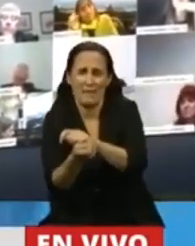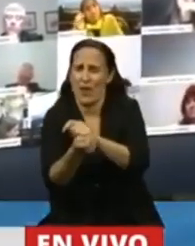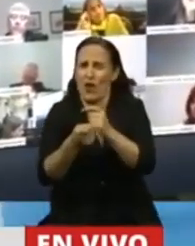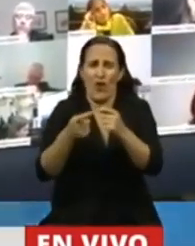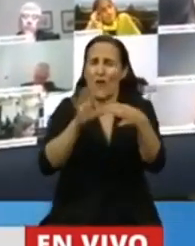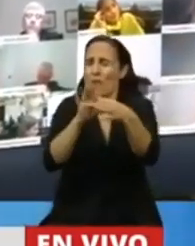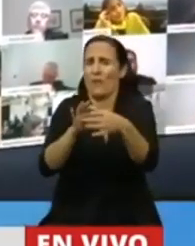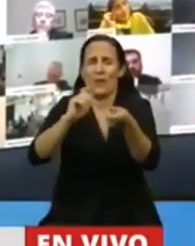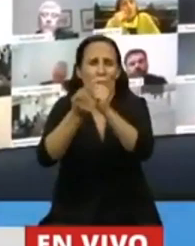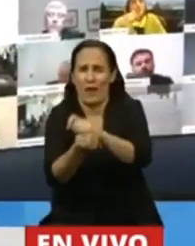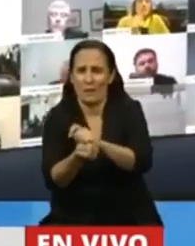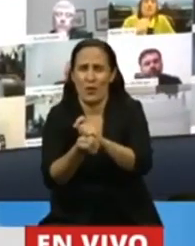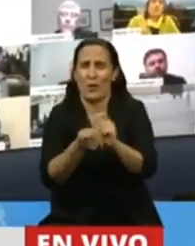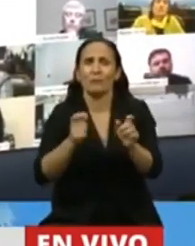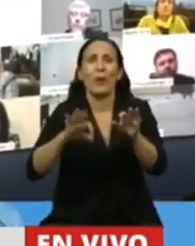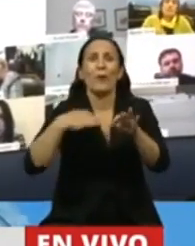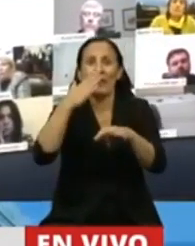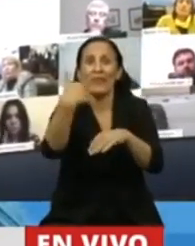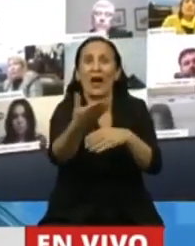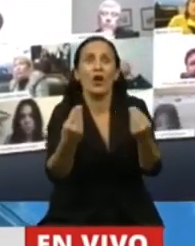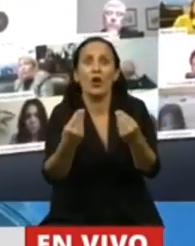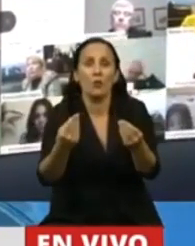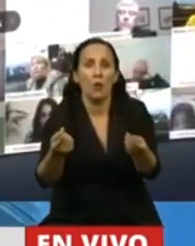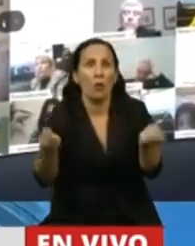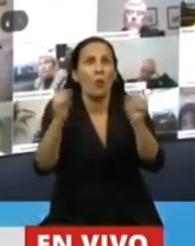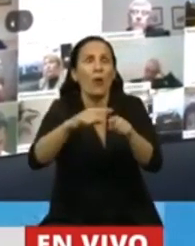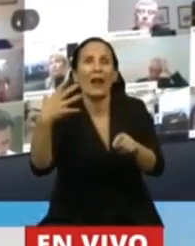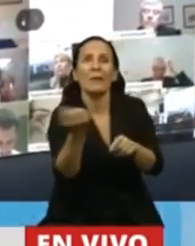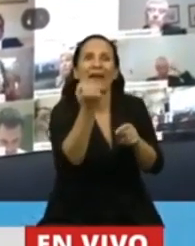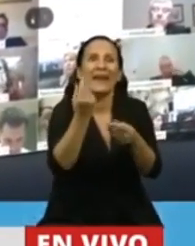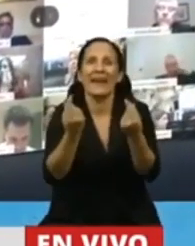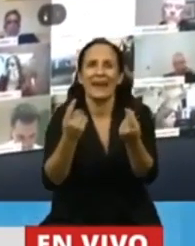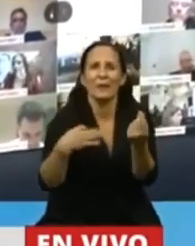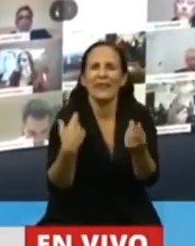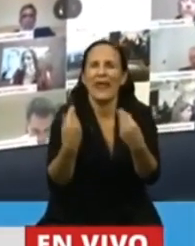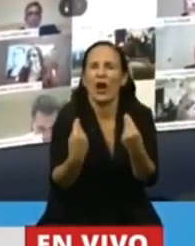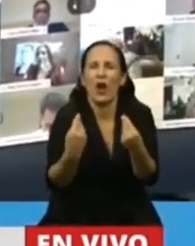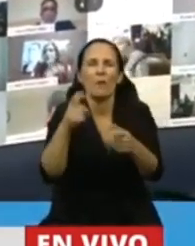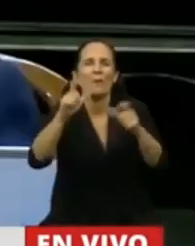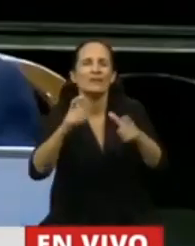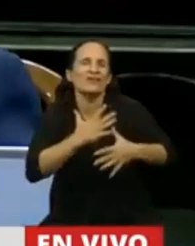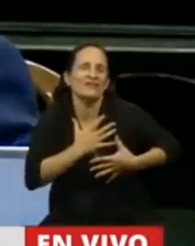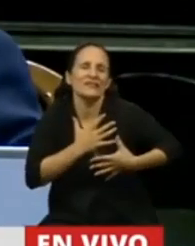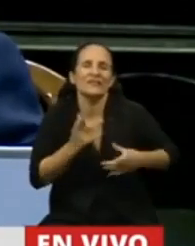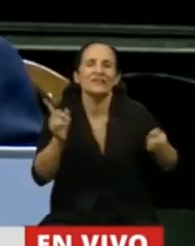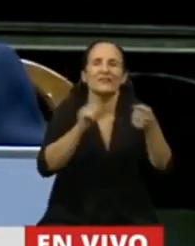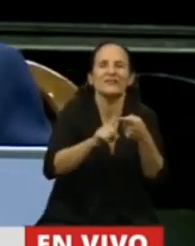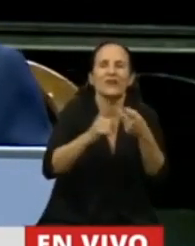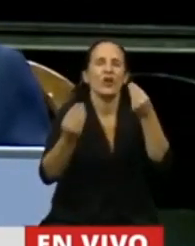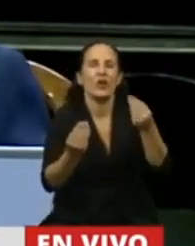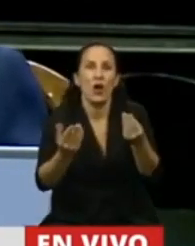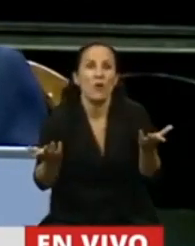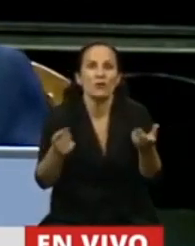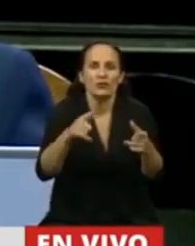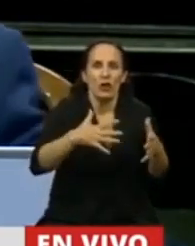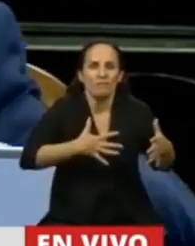¿Cómo va a ser la vida después? ¿Cómo la vamos a recuperar? ¿De qué manera volverán los afectos? Eso también es un estado